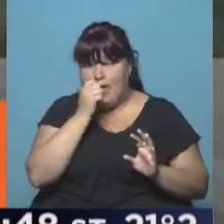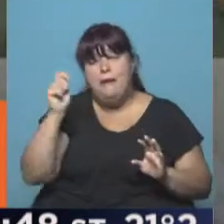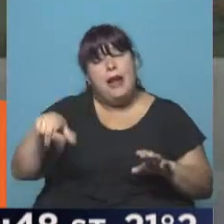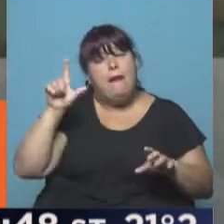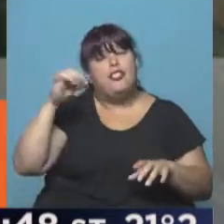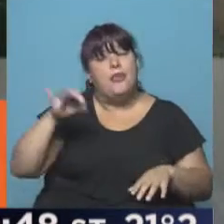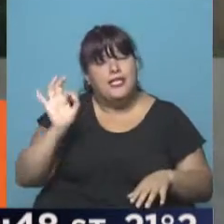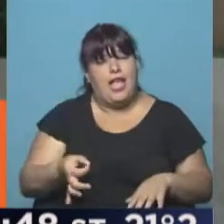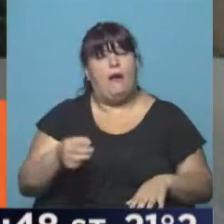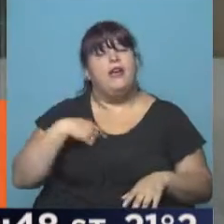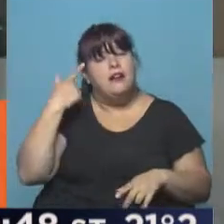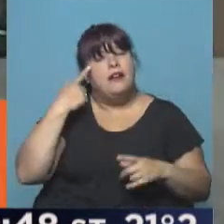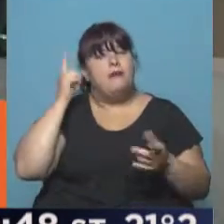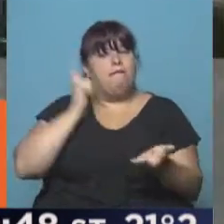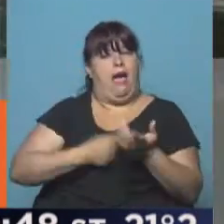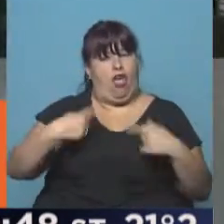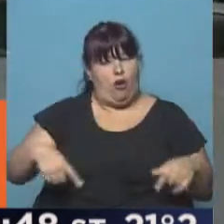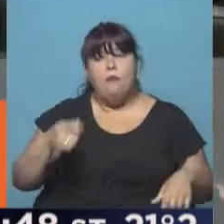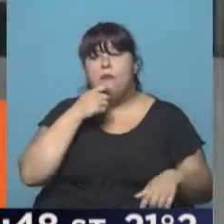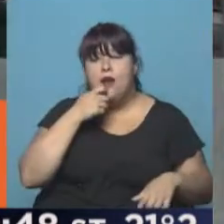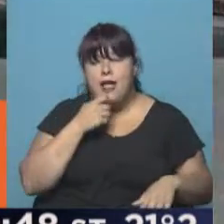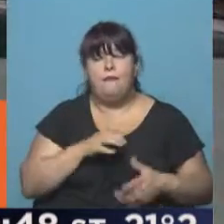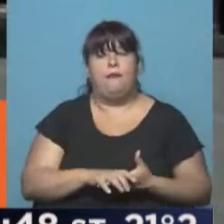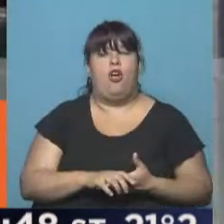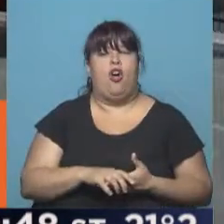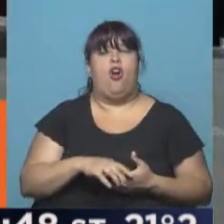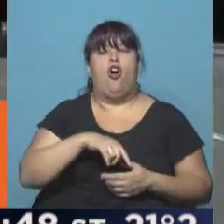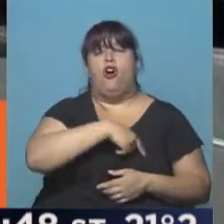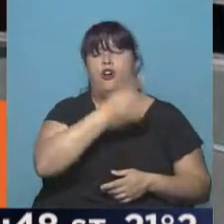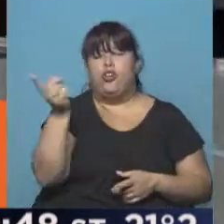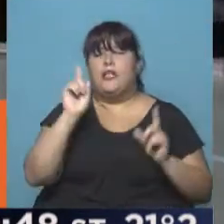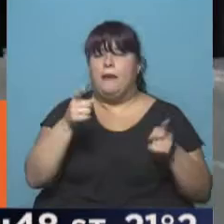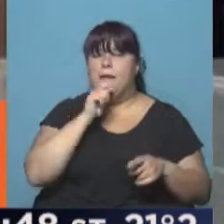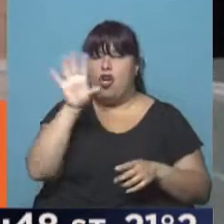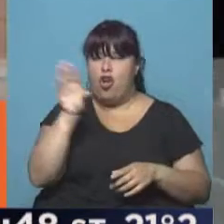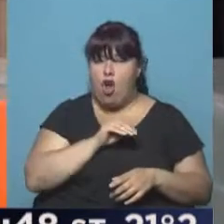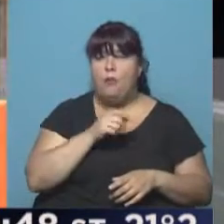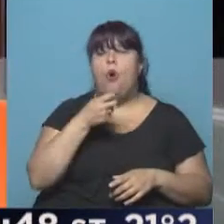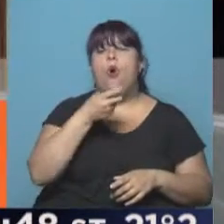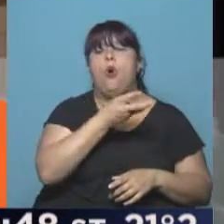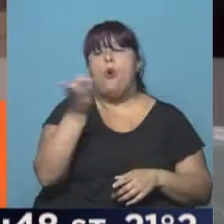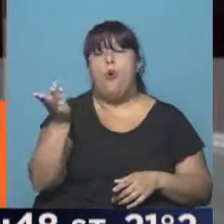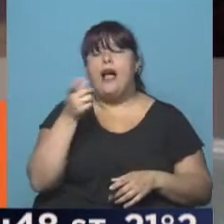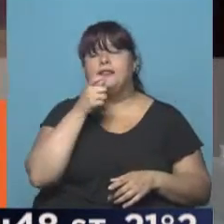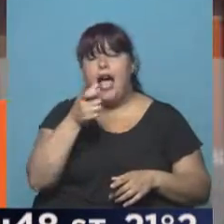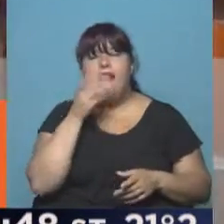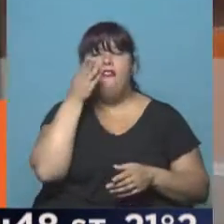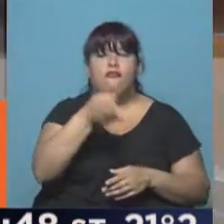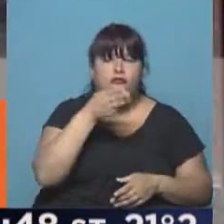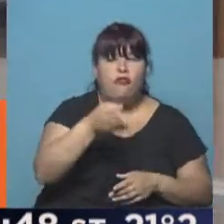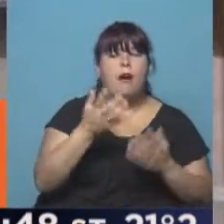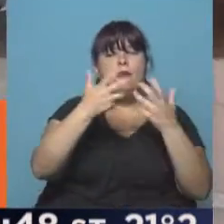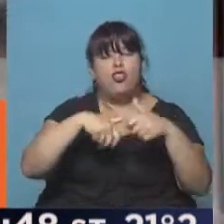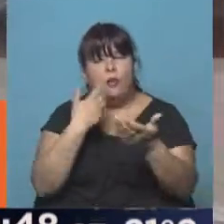gente sepa, y de hecho hemos impuesto cosas, por ejemplo, que a lo largo los otros medios se han tomado, por ejemplo, cuántas palabras hacen, la asistencia,